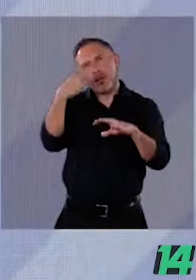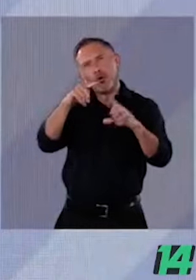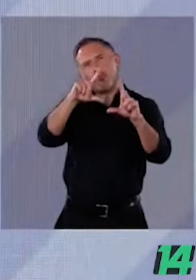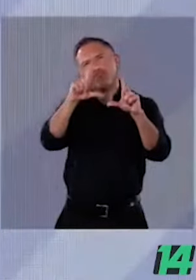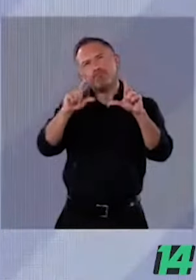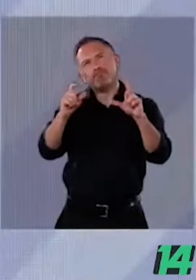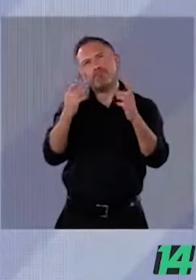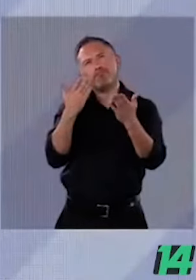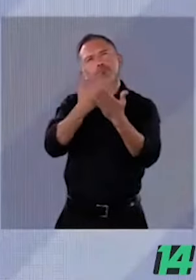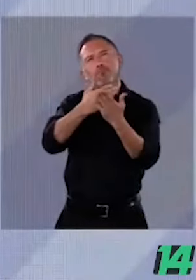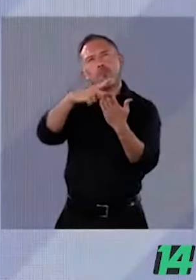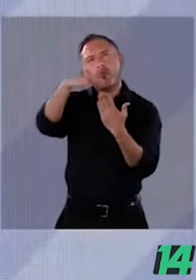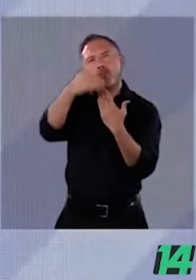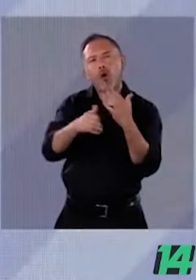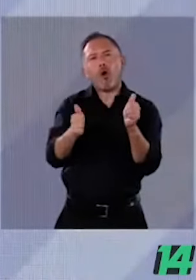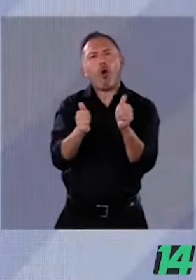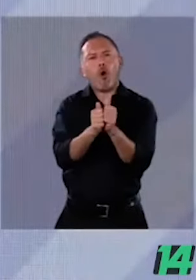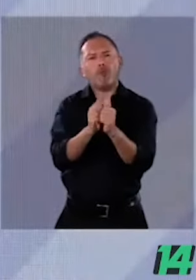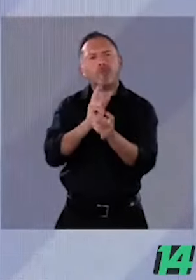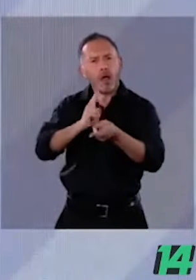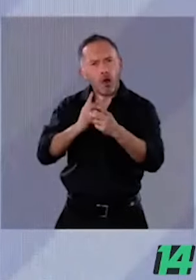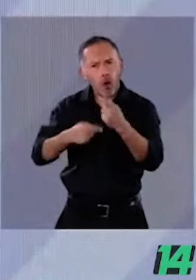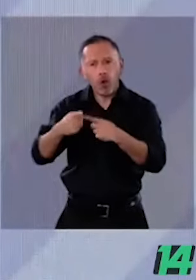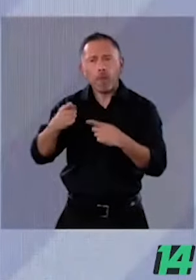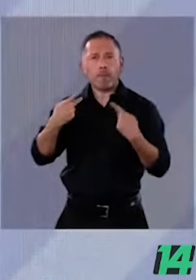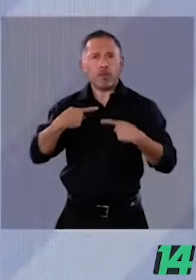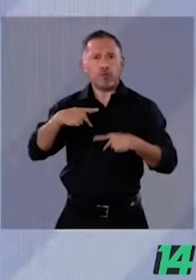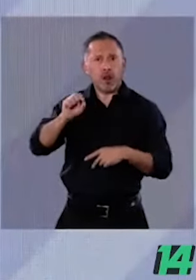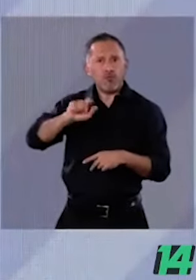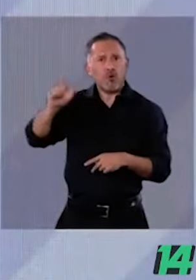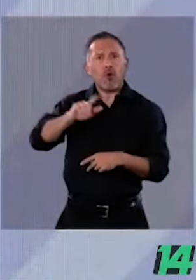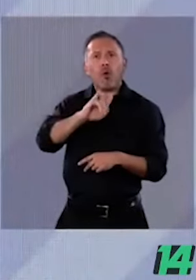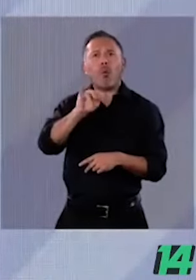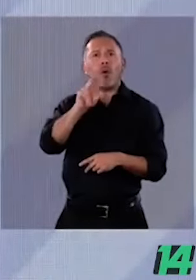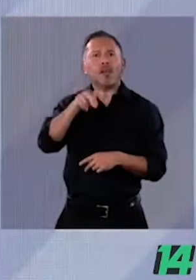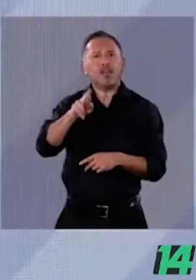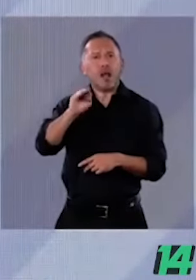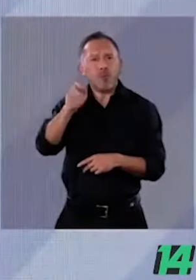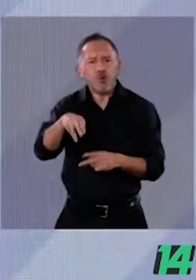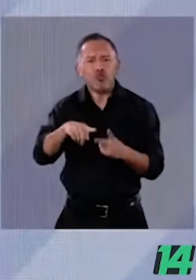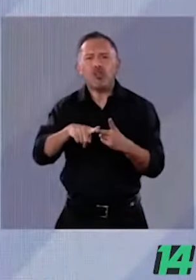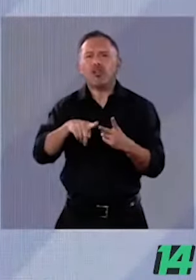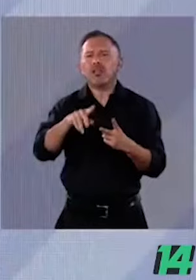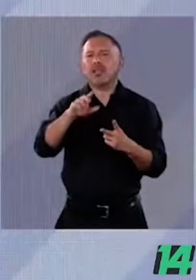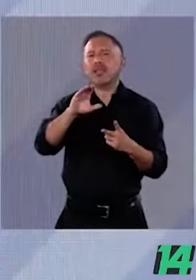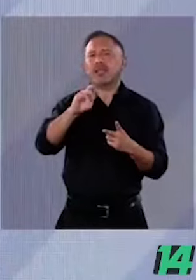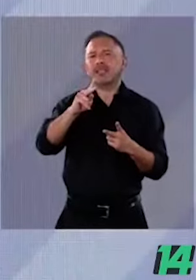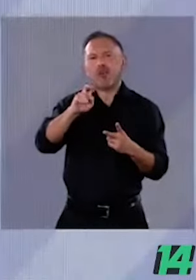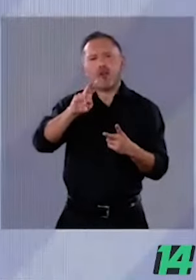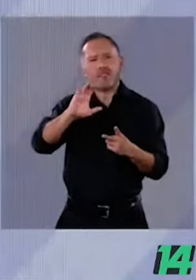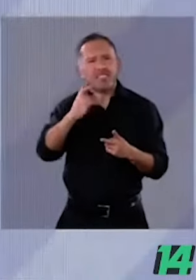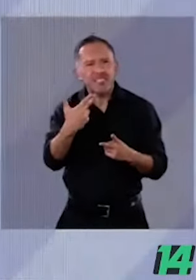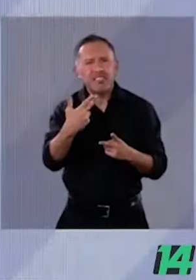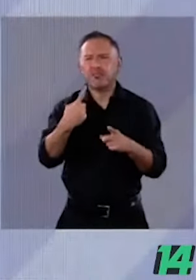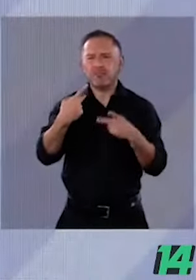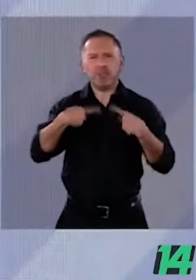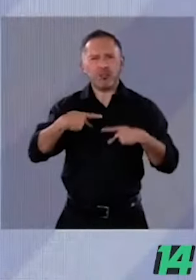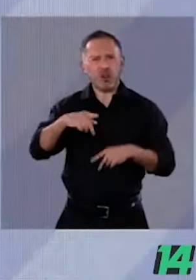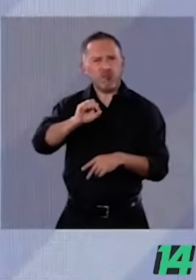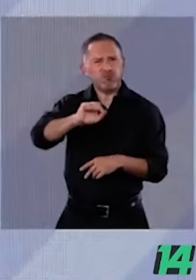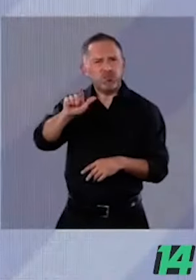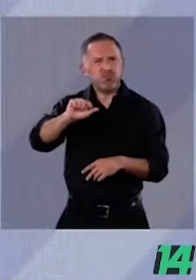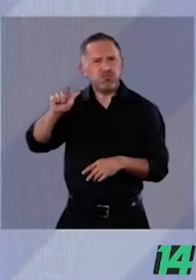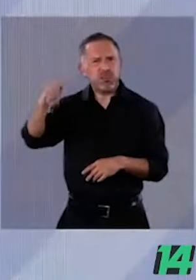transformación. Hay personas como el doctor Juan Ramón de la Fuente, el doctor Kersenovich y muchísimos otros expertos que han sido